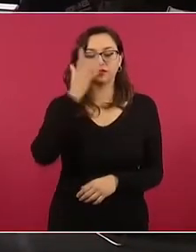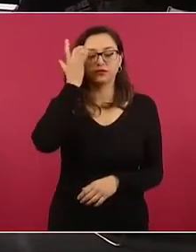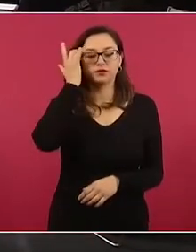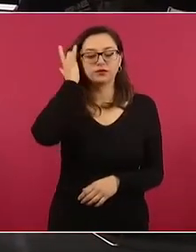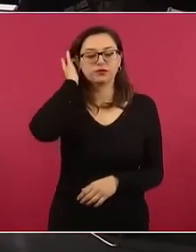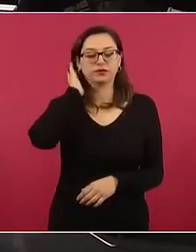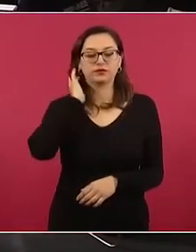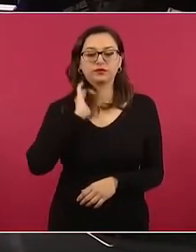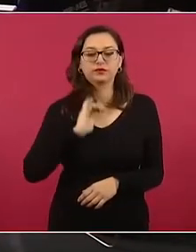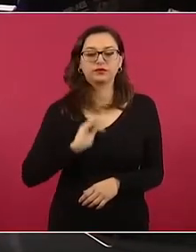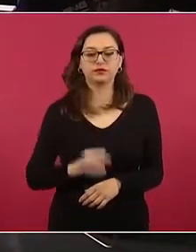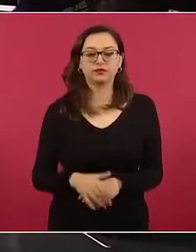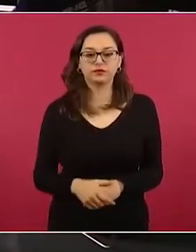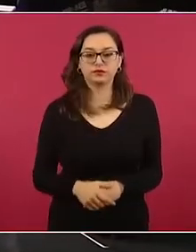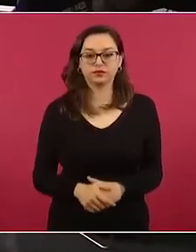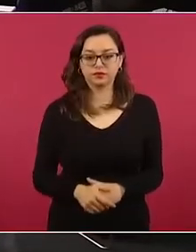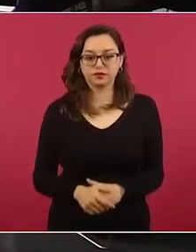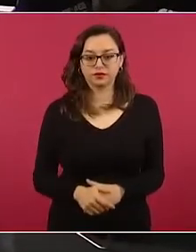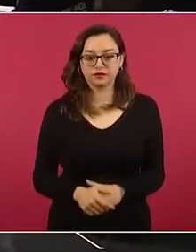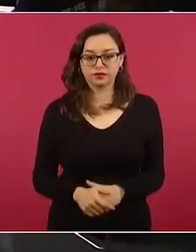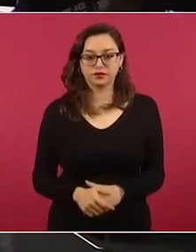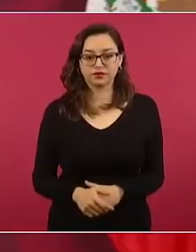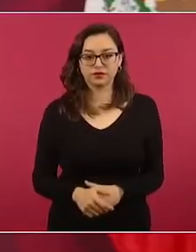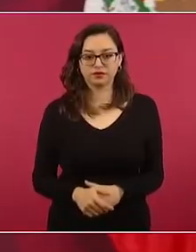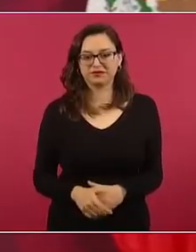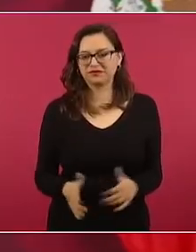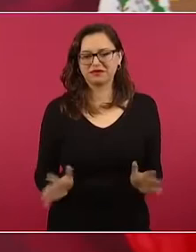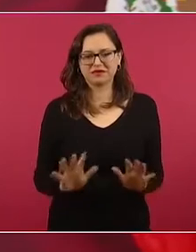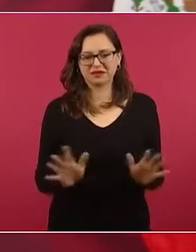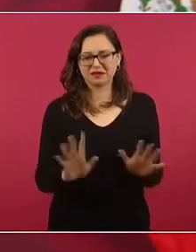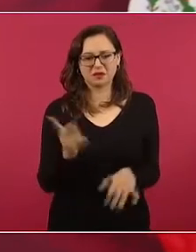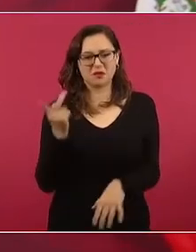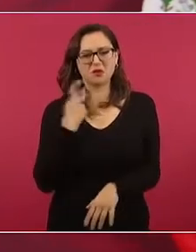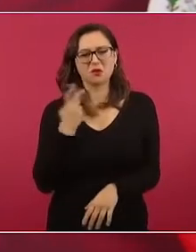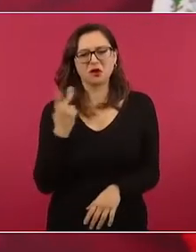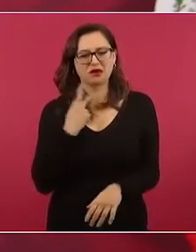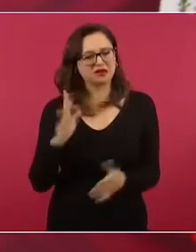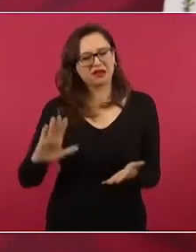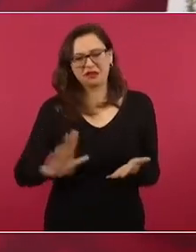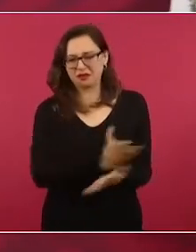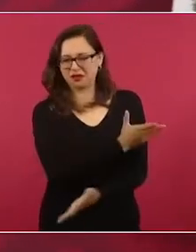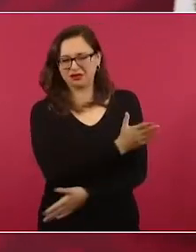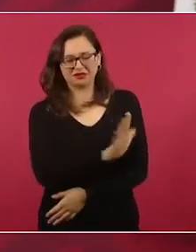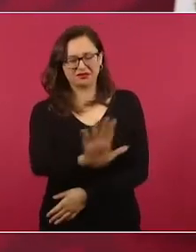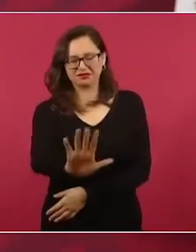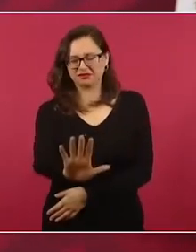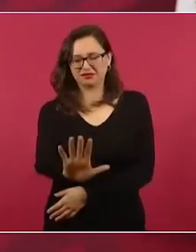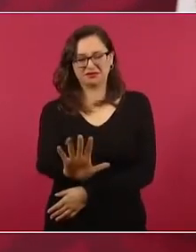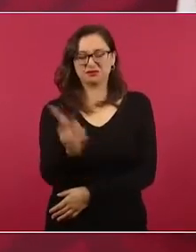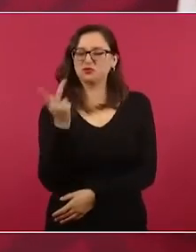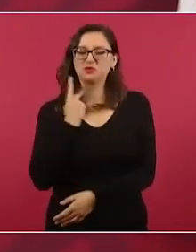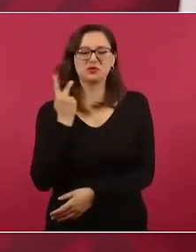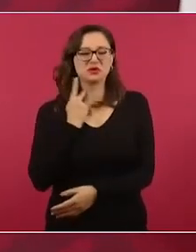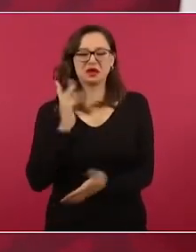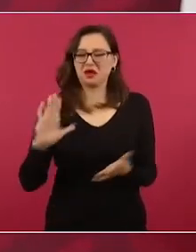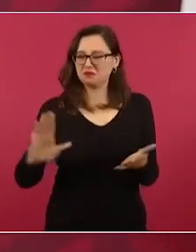Sí, pero eso ya es politiquería, estamos hablando de